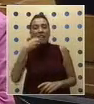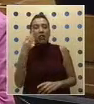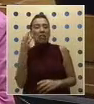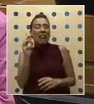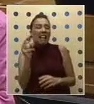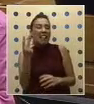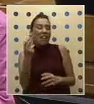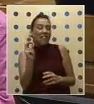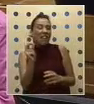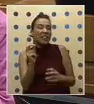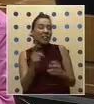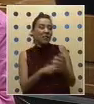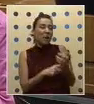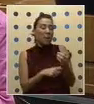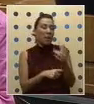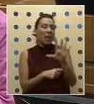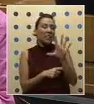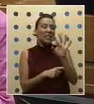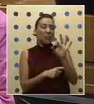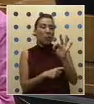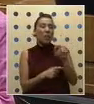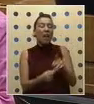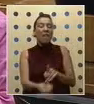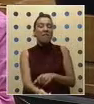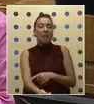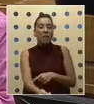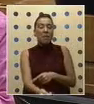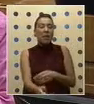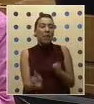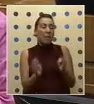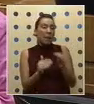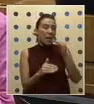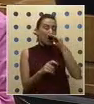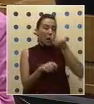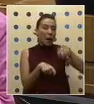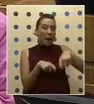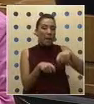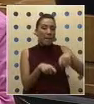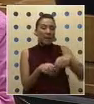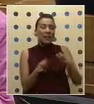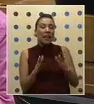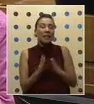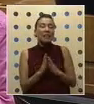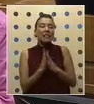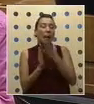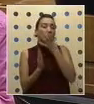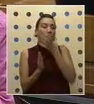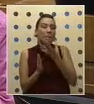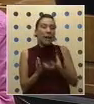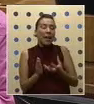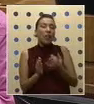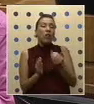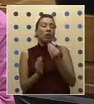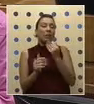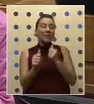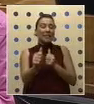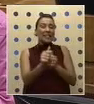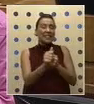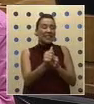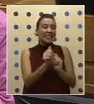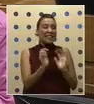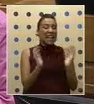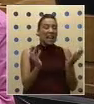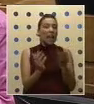familias, alrededor de 50 familias de pequeños campesinos en San Pedro y en los entornos alrededor de 20